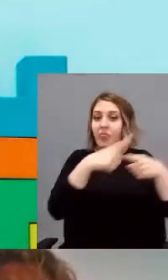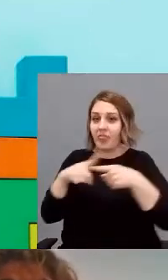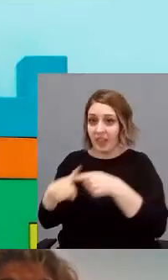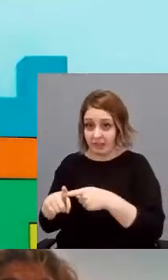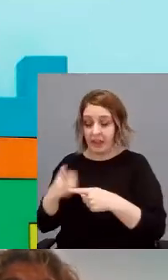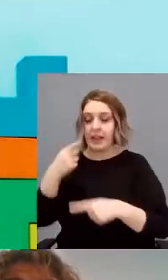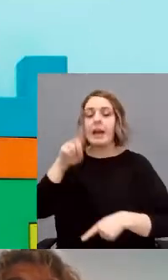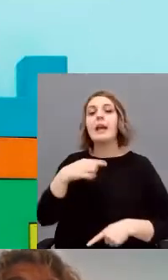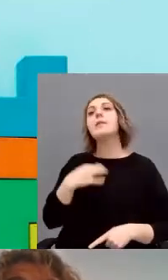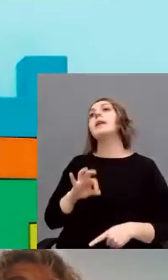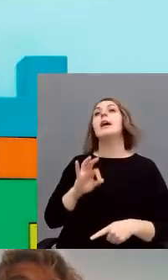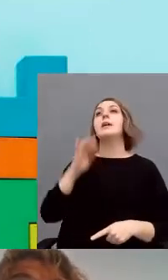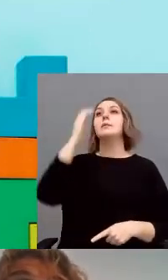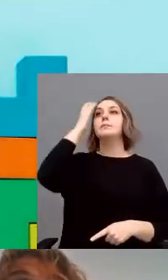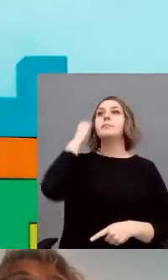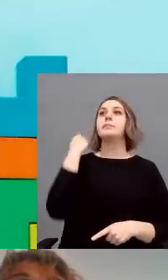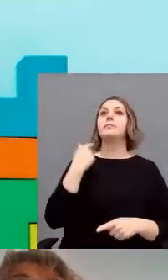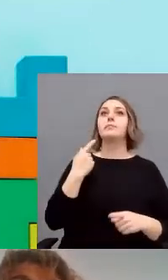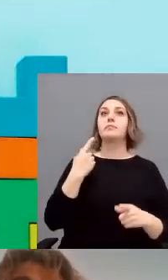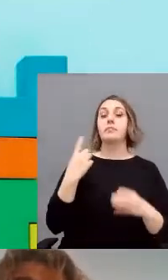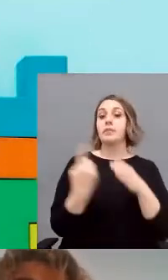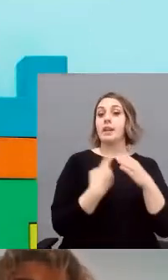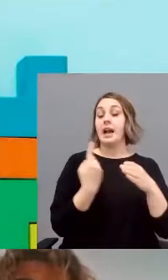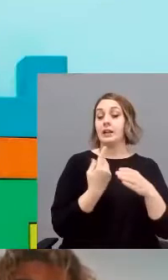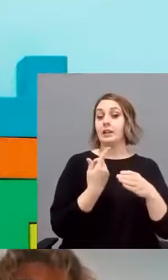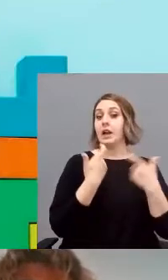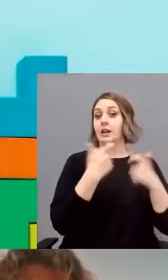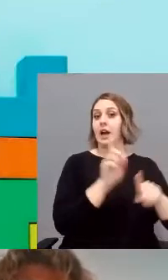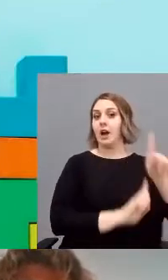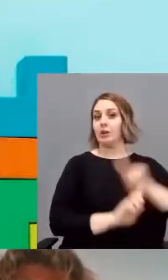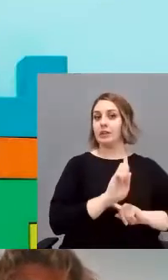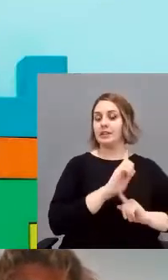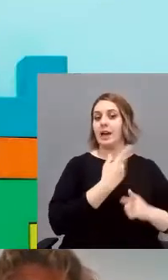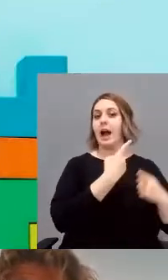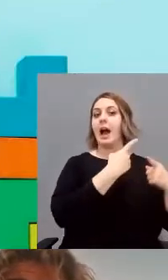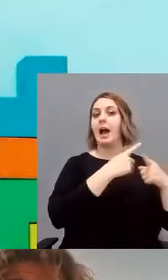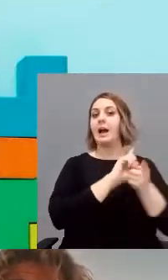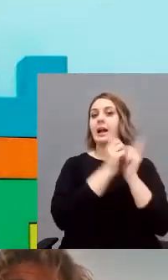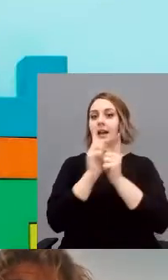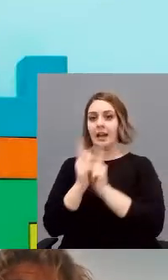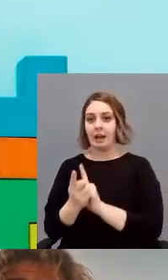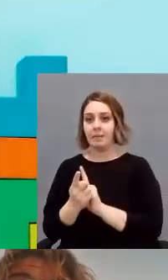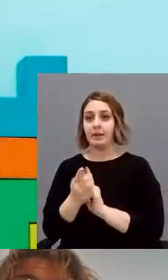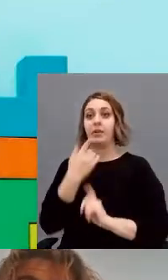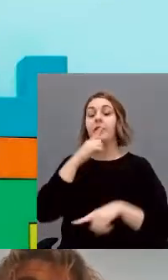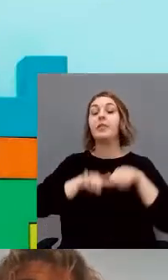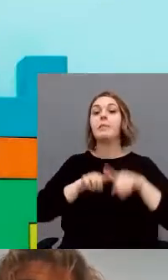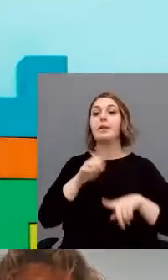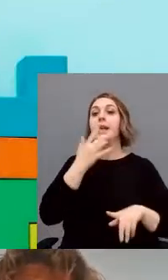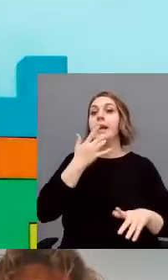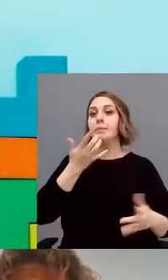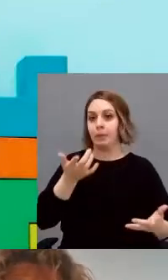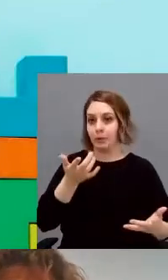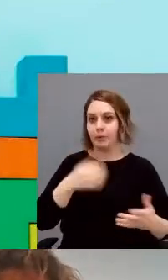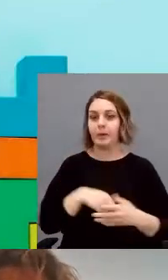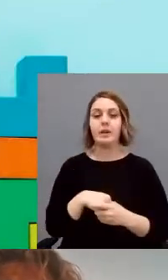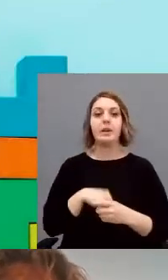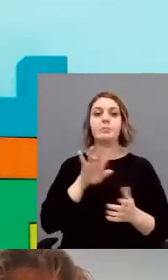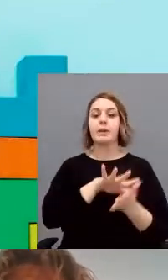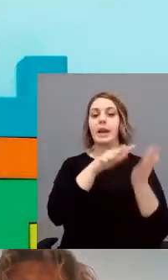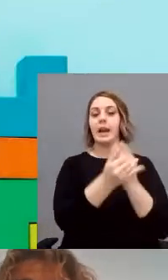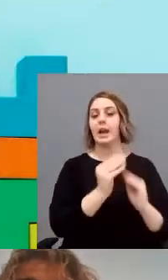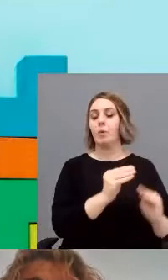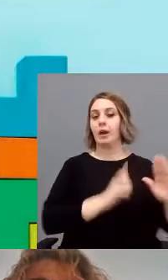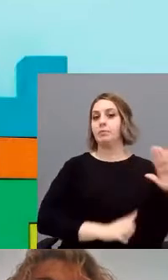trastorno del espectro del autismo varía según si tiene un